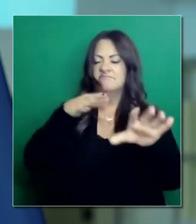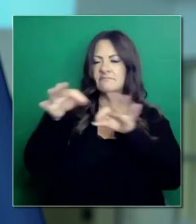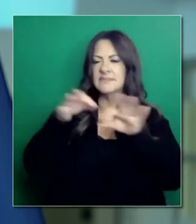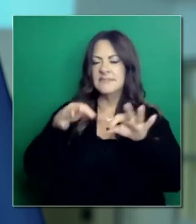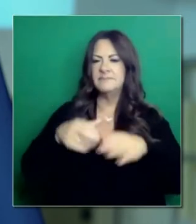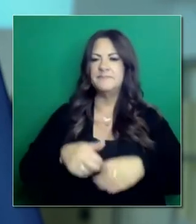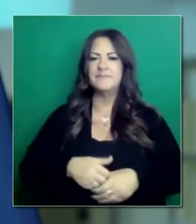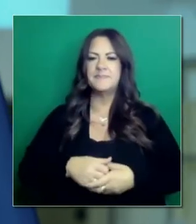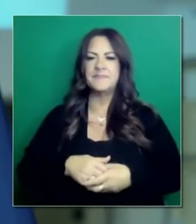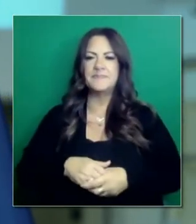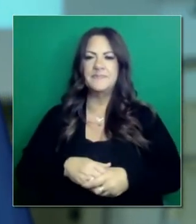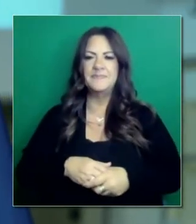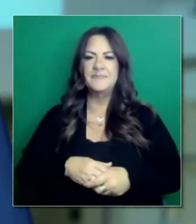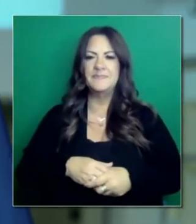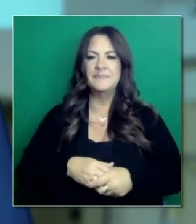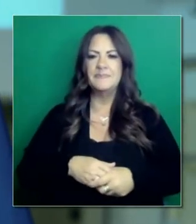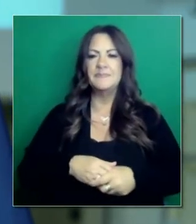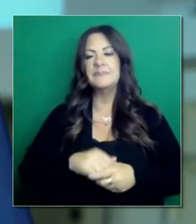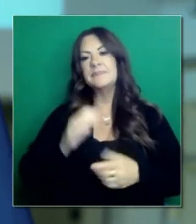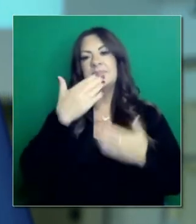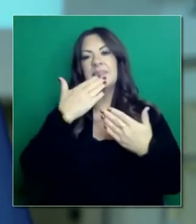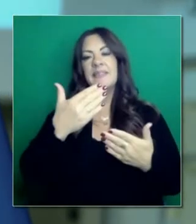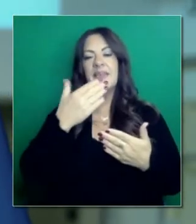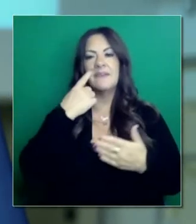Hola, Kathleen, por la pregunta.